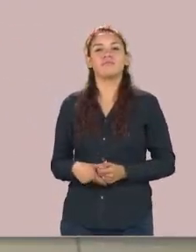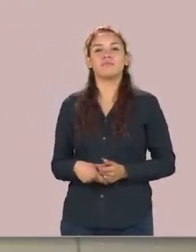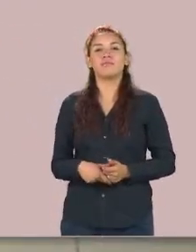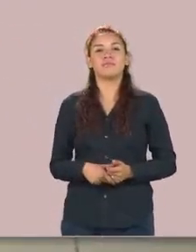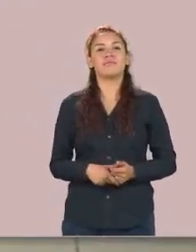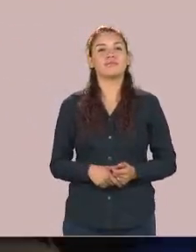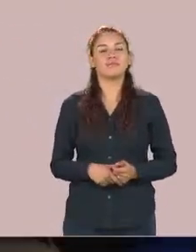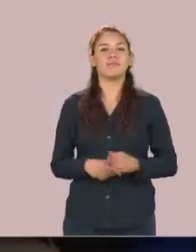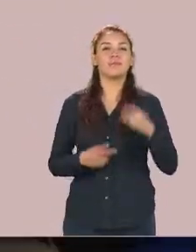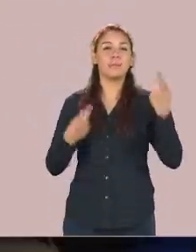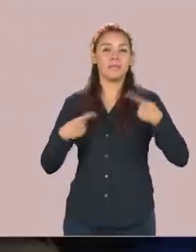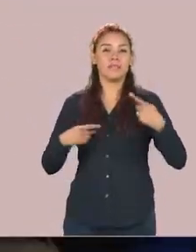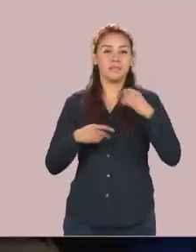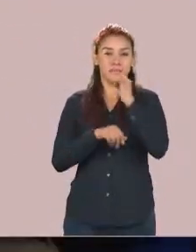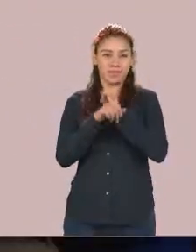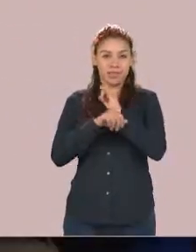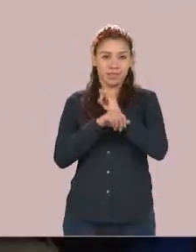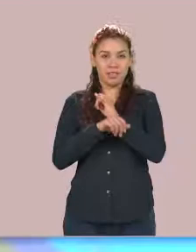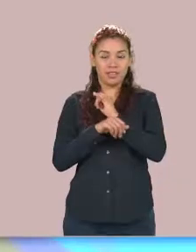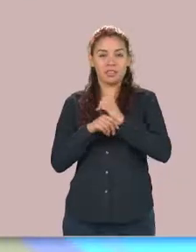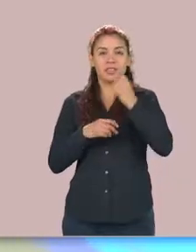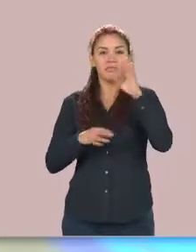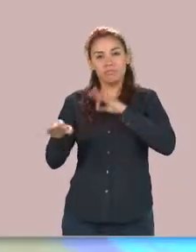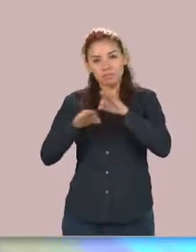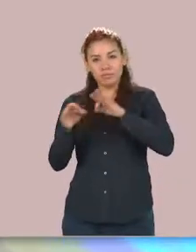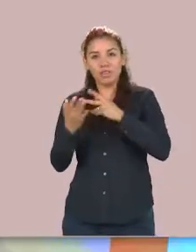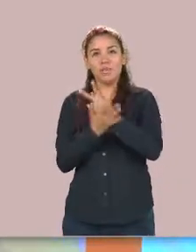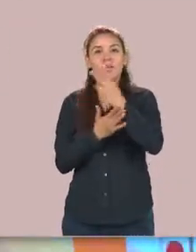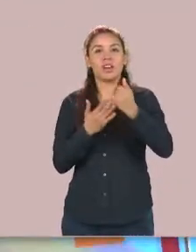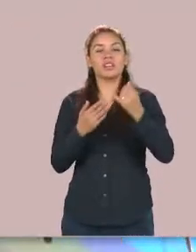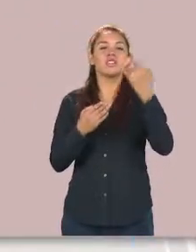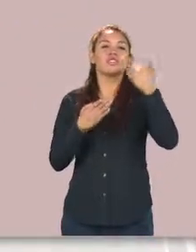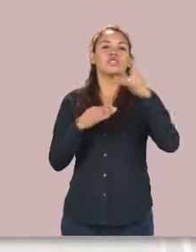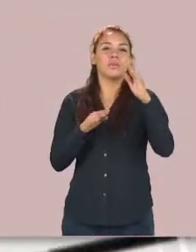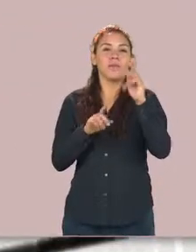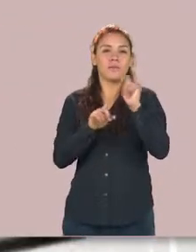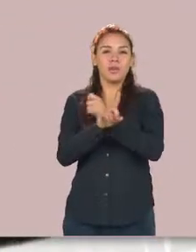Investigador de esta universidad trabaja en proyectos sobre violencia y salud.